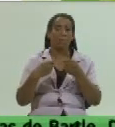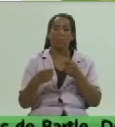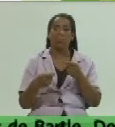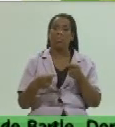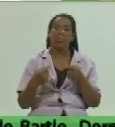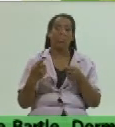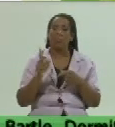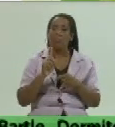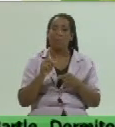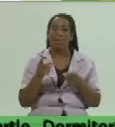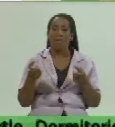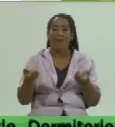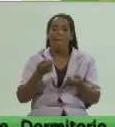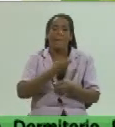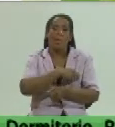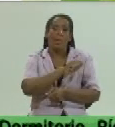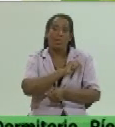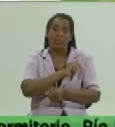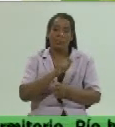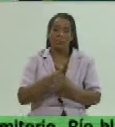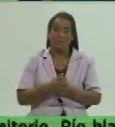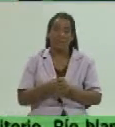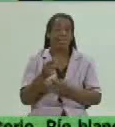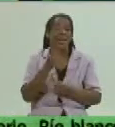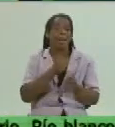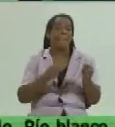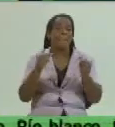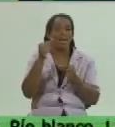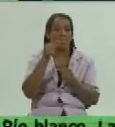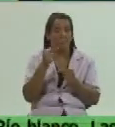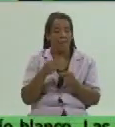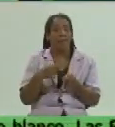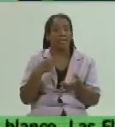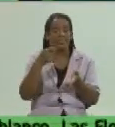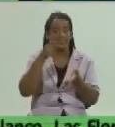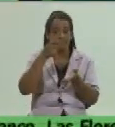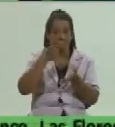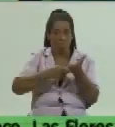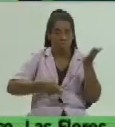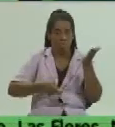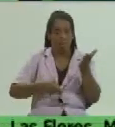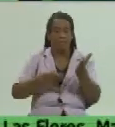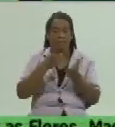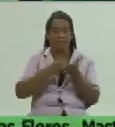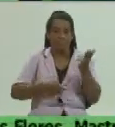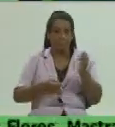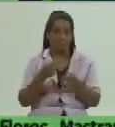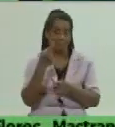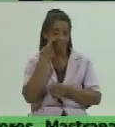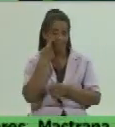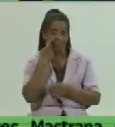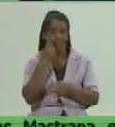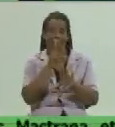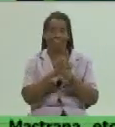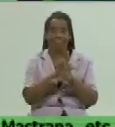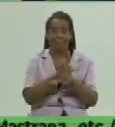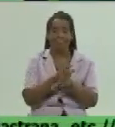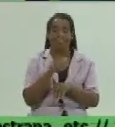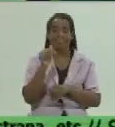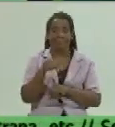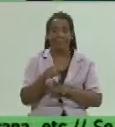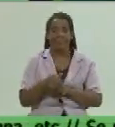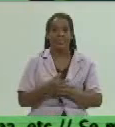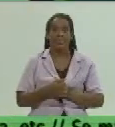minorista a la población han sido las principales contravenciones que se han detectado en la aplicación de esta